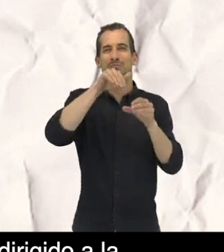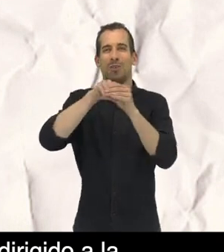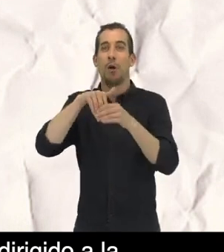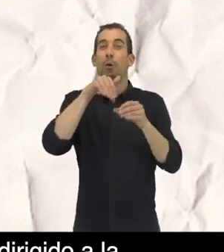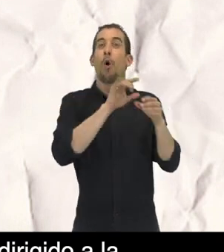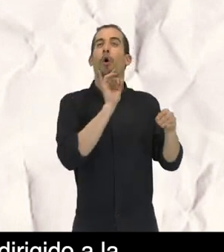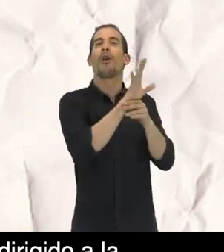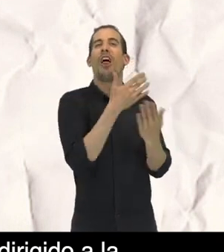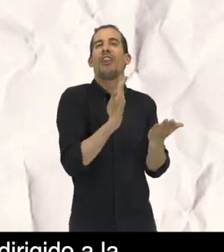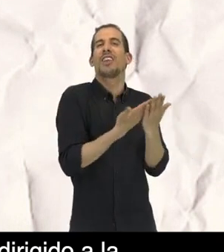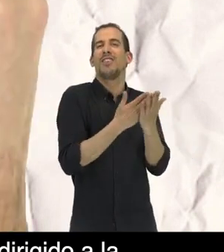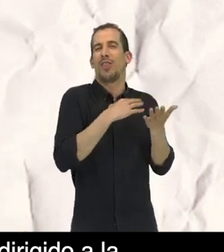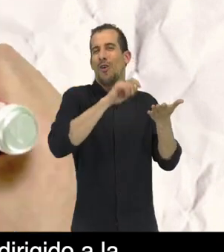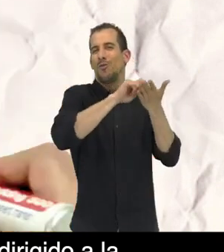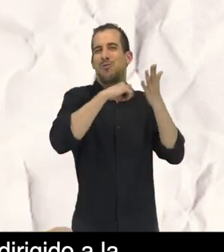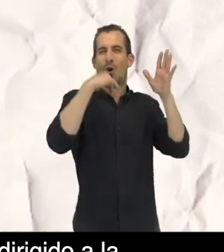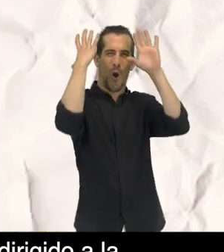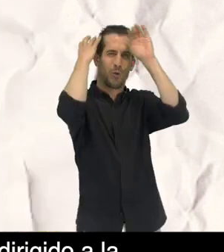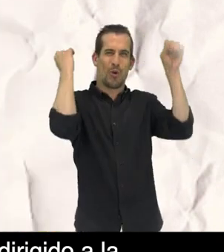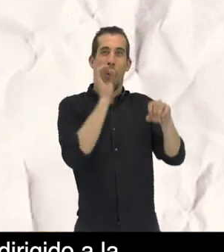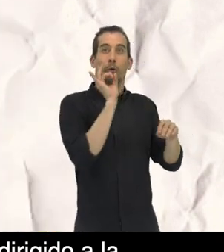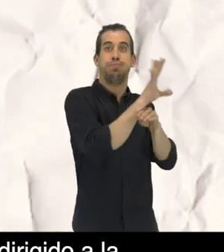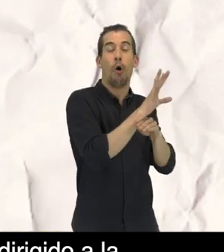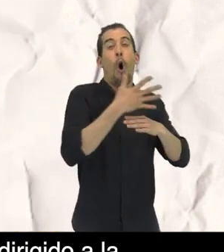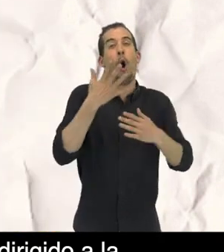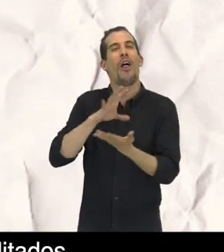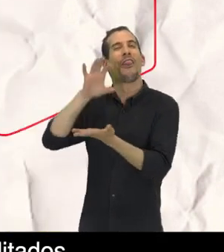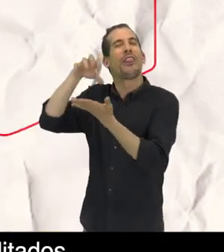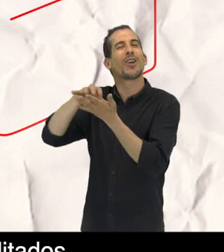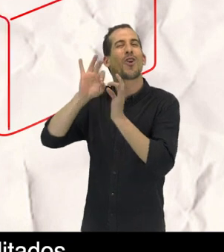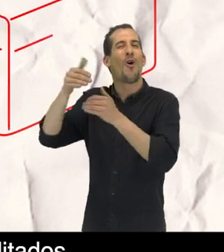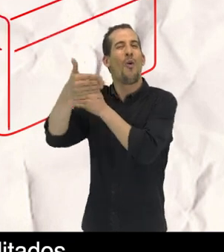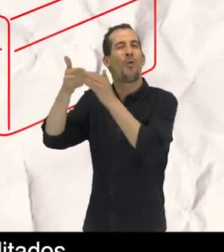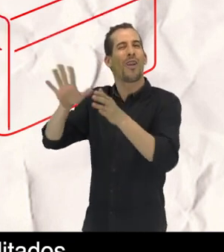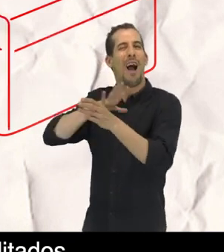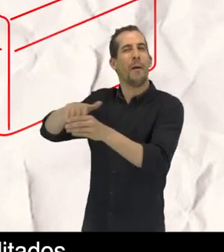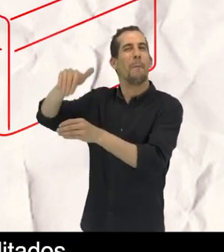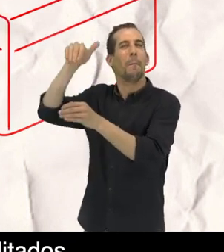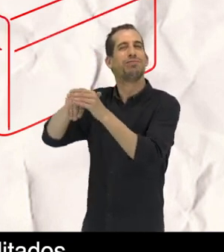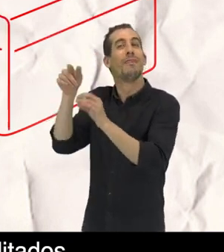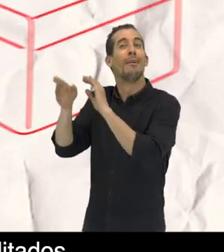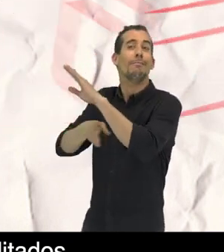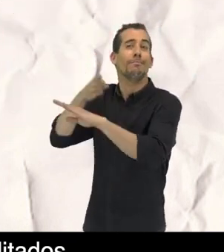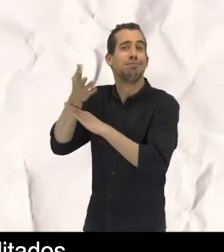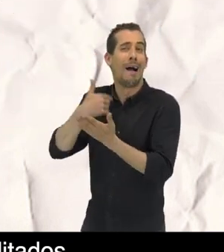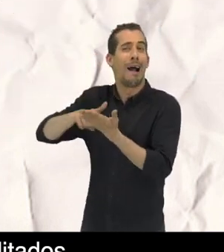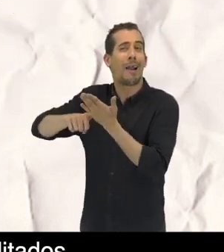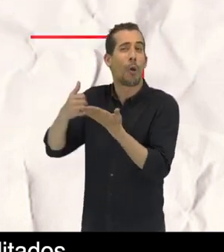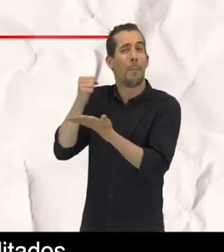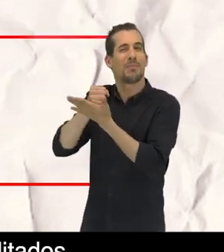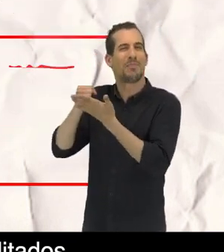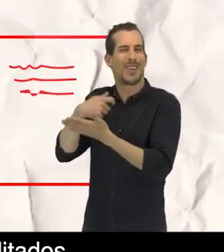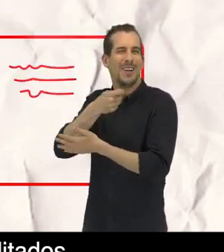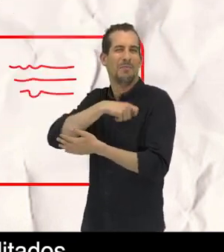optar entre remitir el voto por correo certificado dirigido a la oficina consular o depositar el voto en una urna en los centros habilitados,